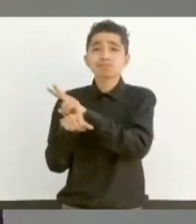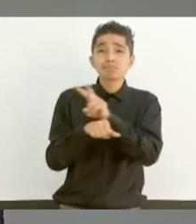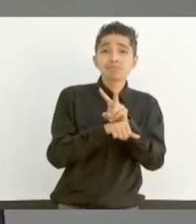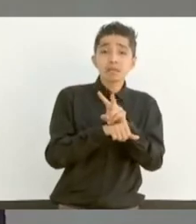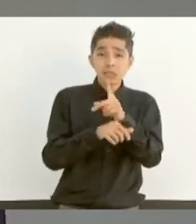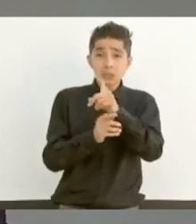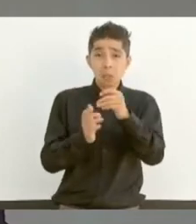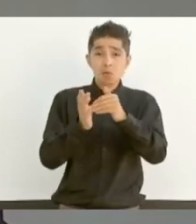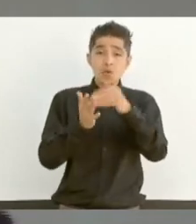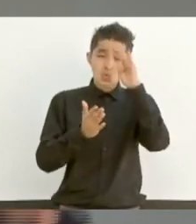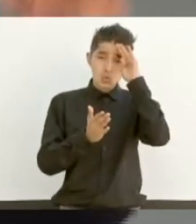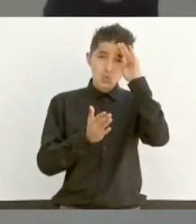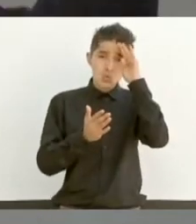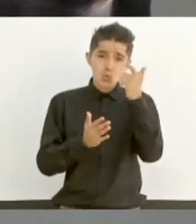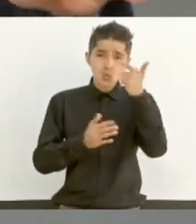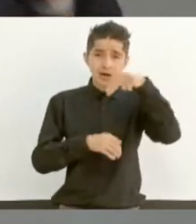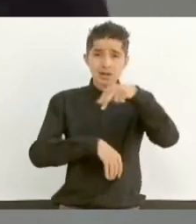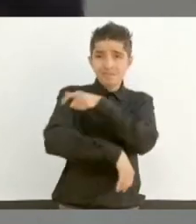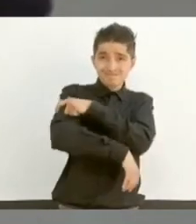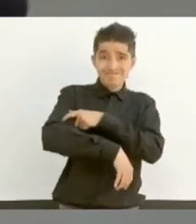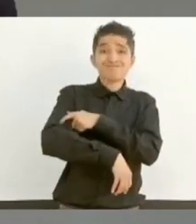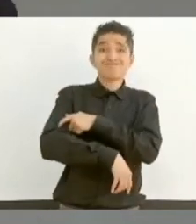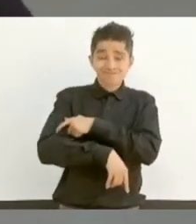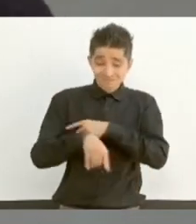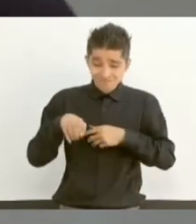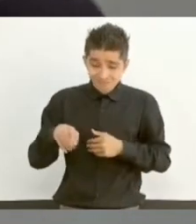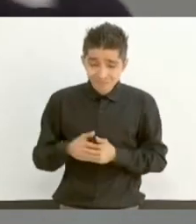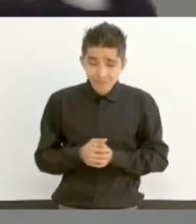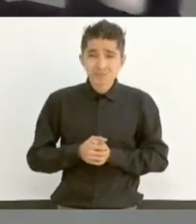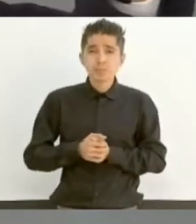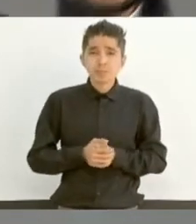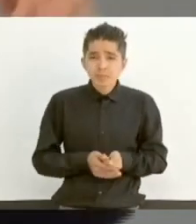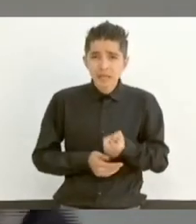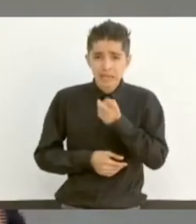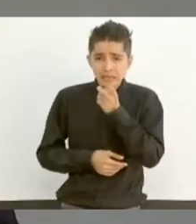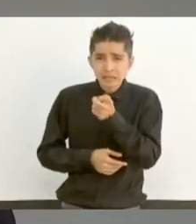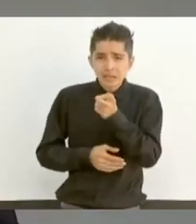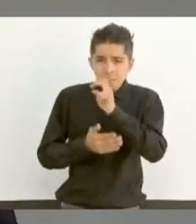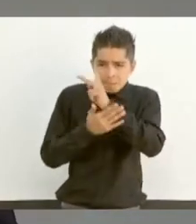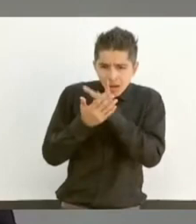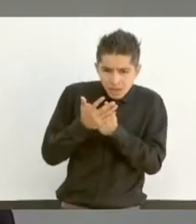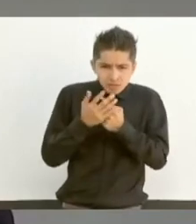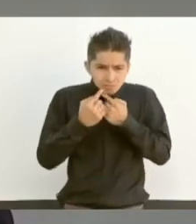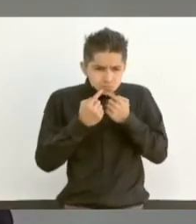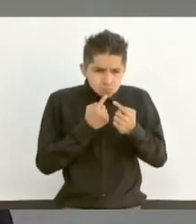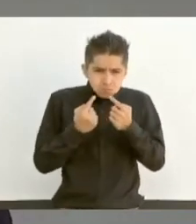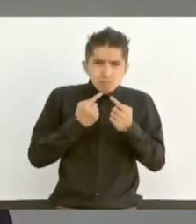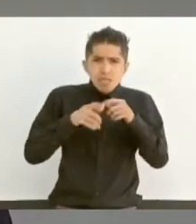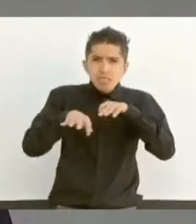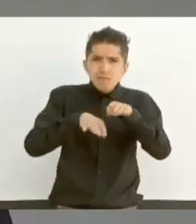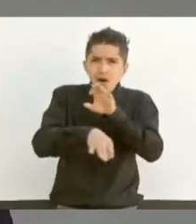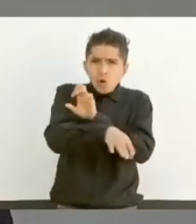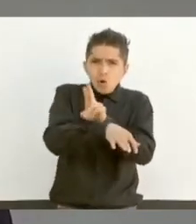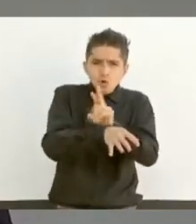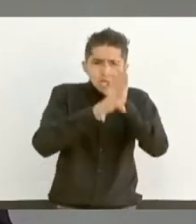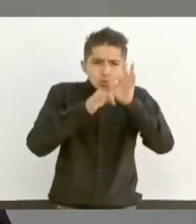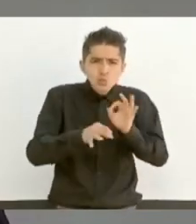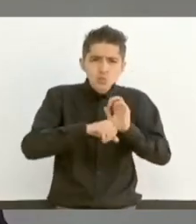Y esta estrategia de la tener coordinaciones